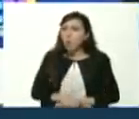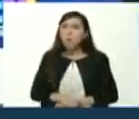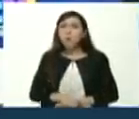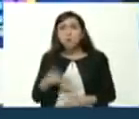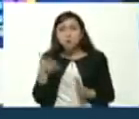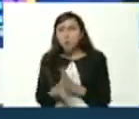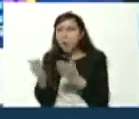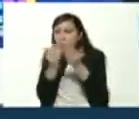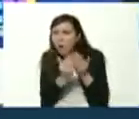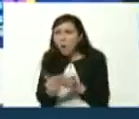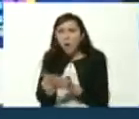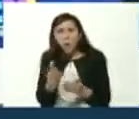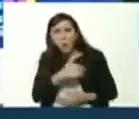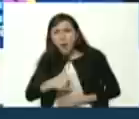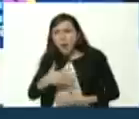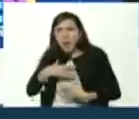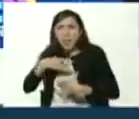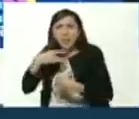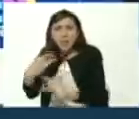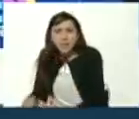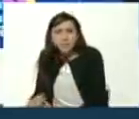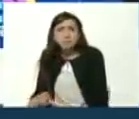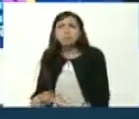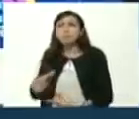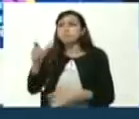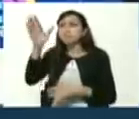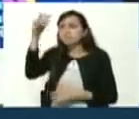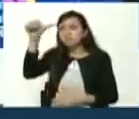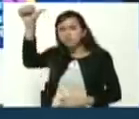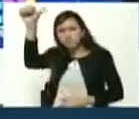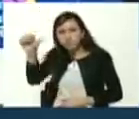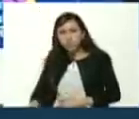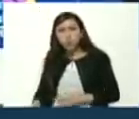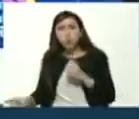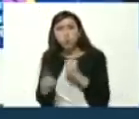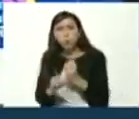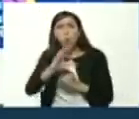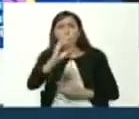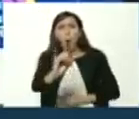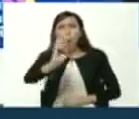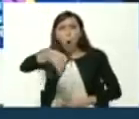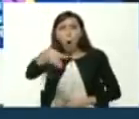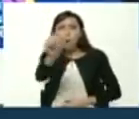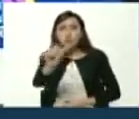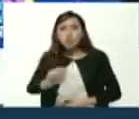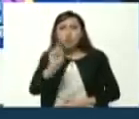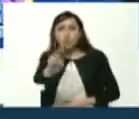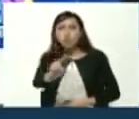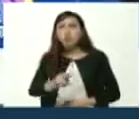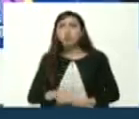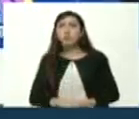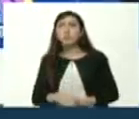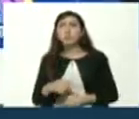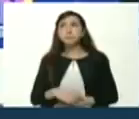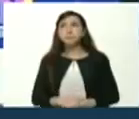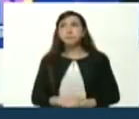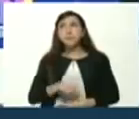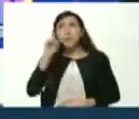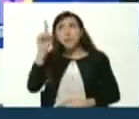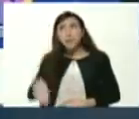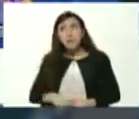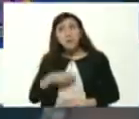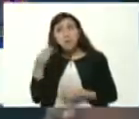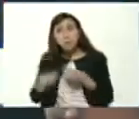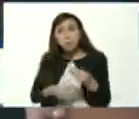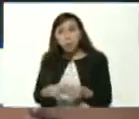estudios a través de la página web www.oxu.gov.be y han contado